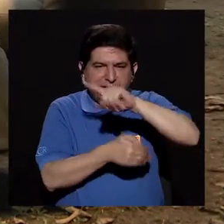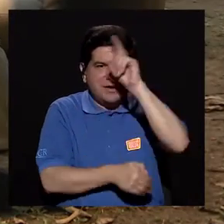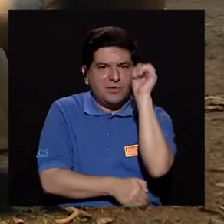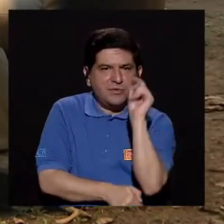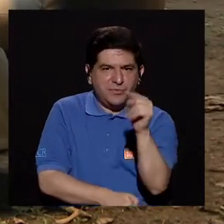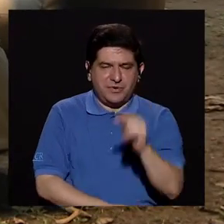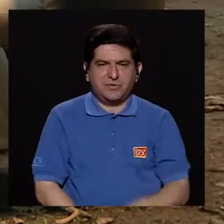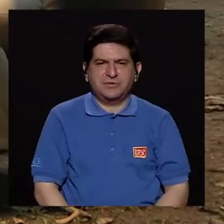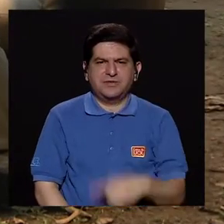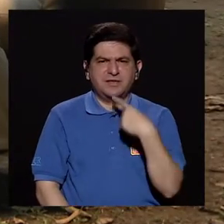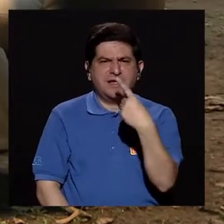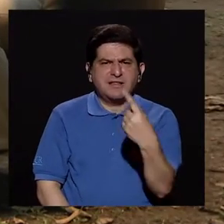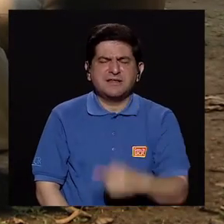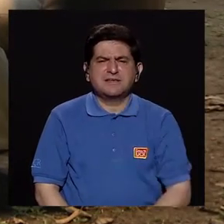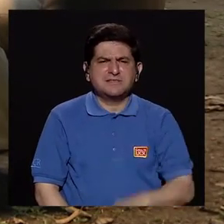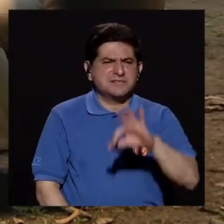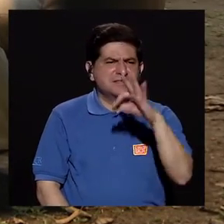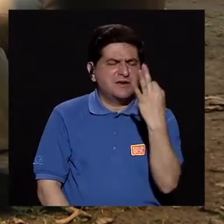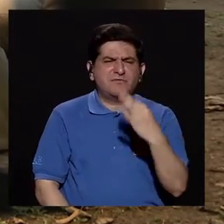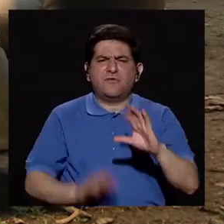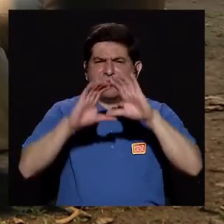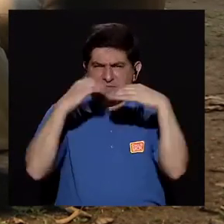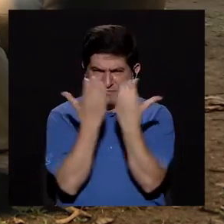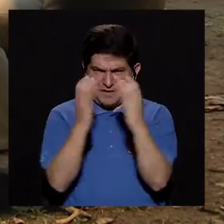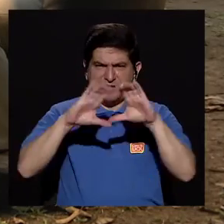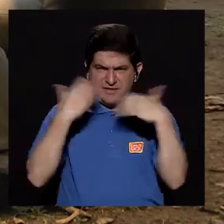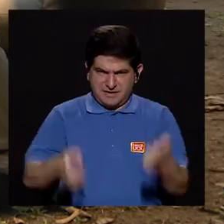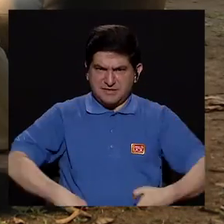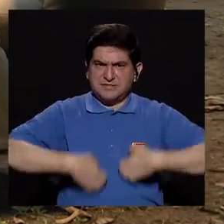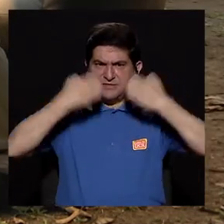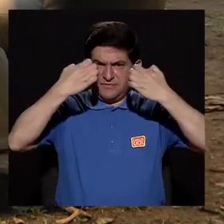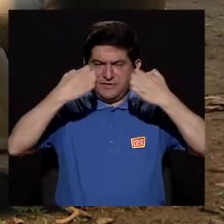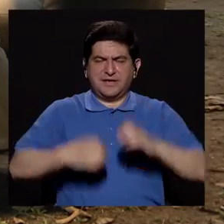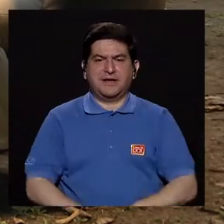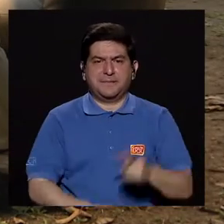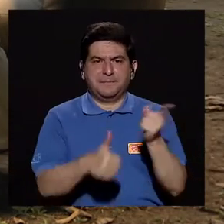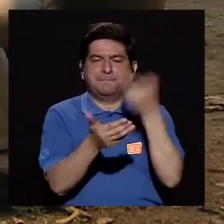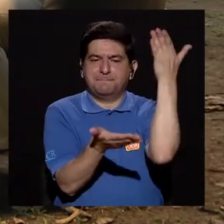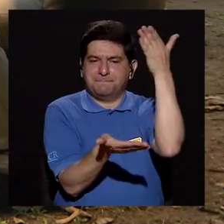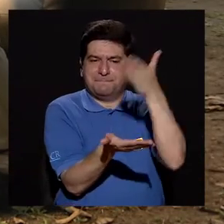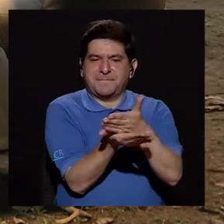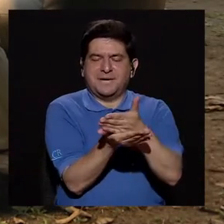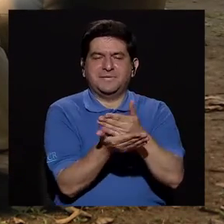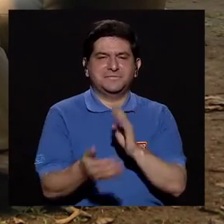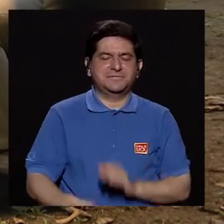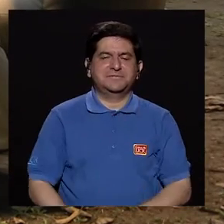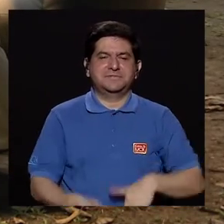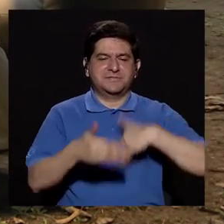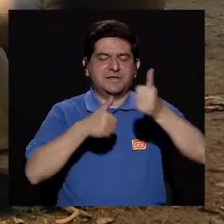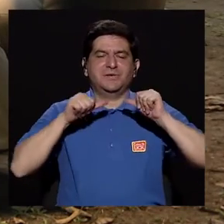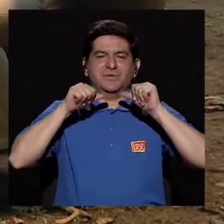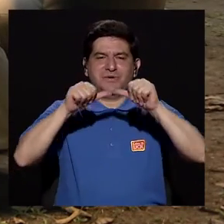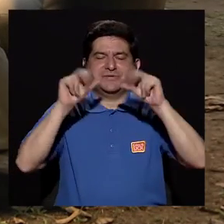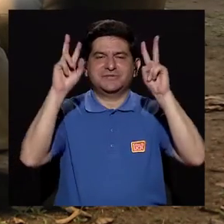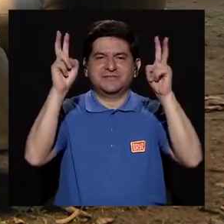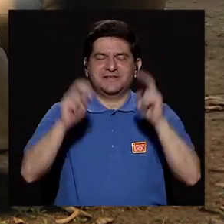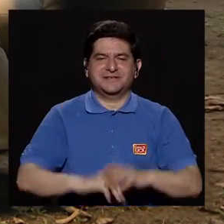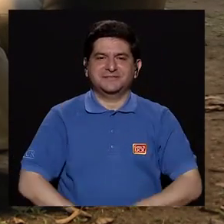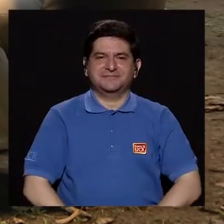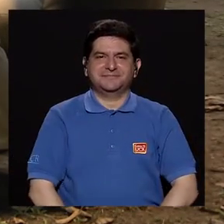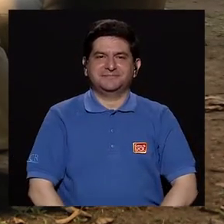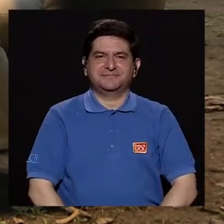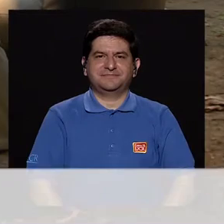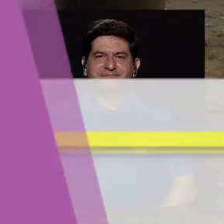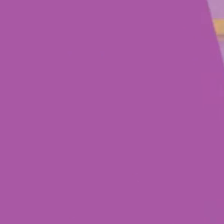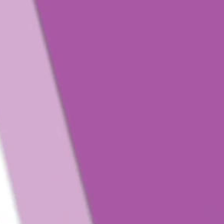hacerle la consulta porque usted nos menciona que hay como una manera de catalogarlo, ¿verdad? Entonces, vamos a hacer una primera pausa en esta conversación para luego retomar este tema,